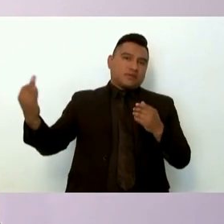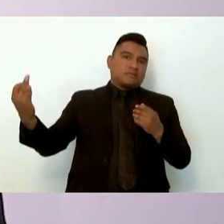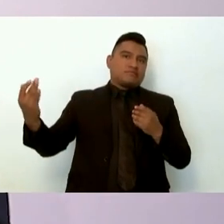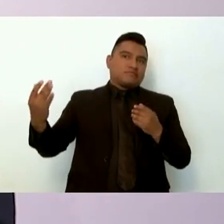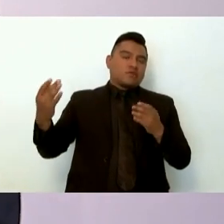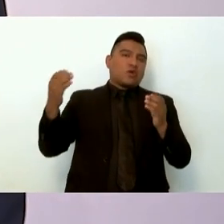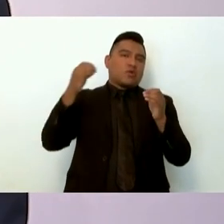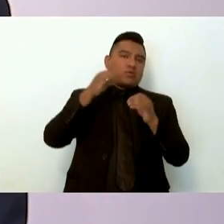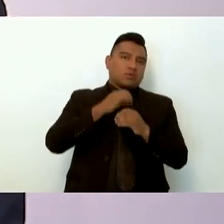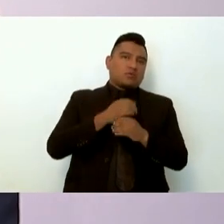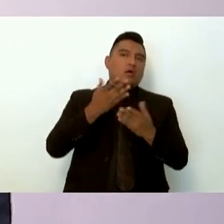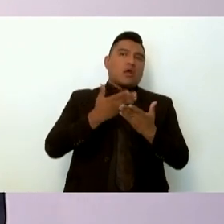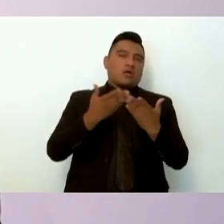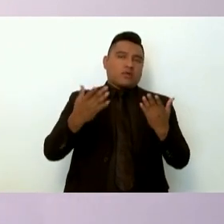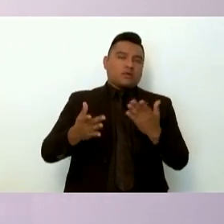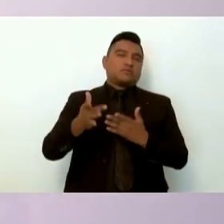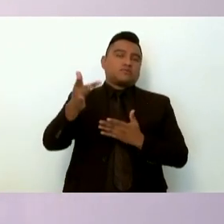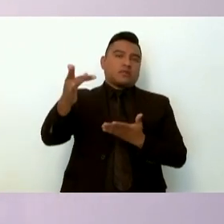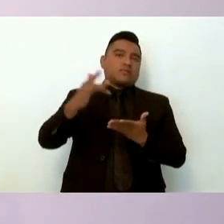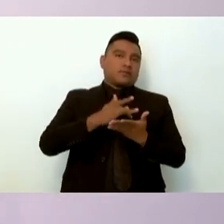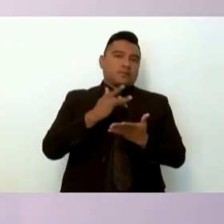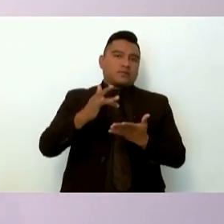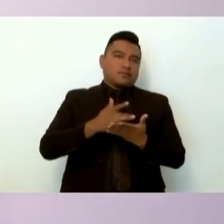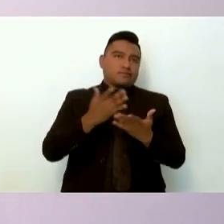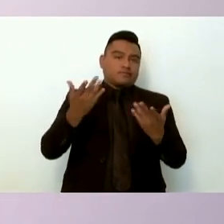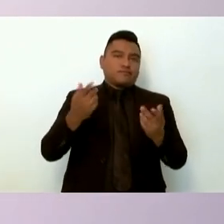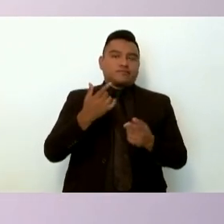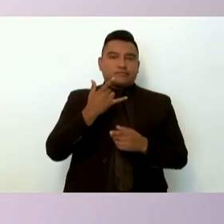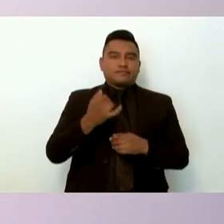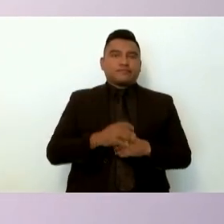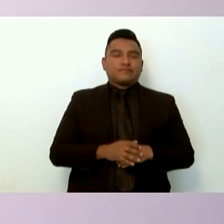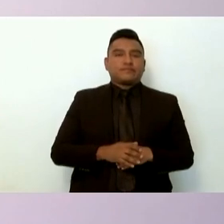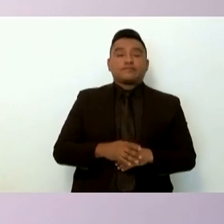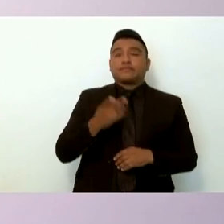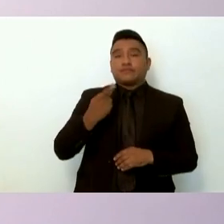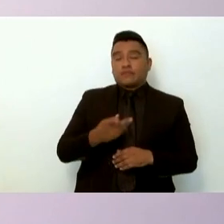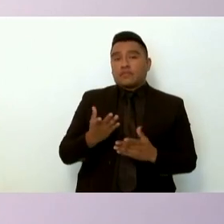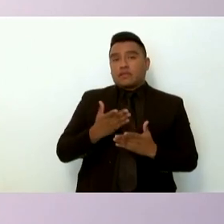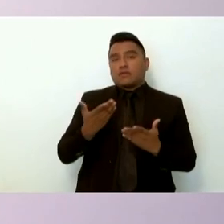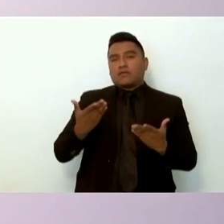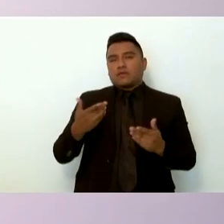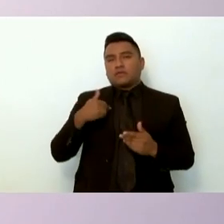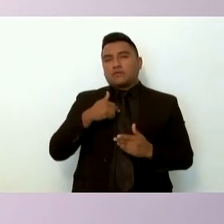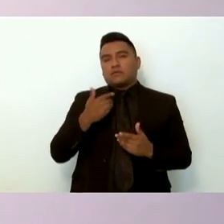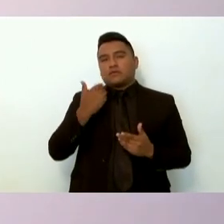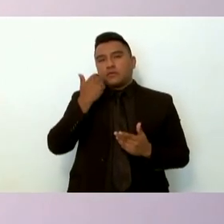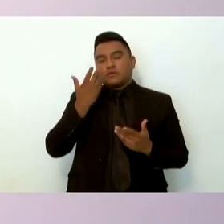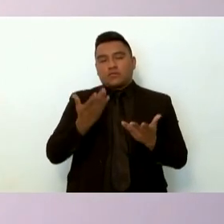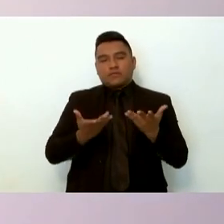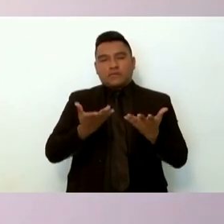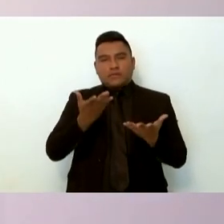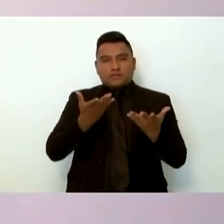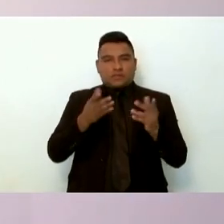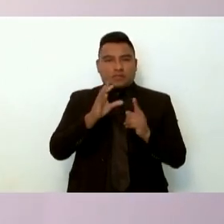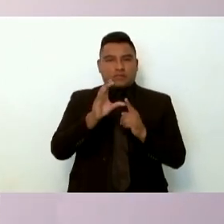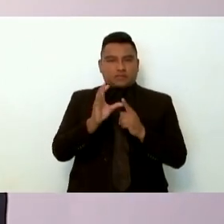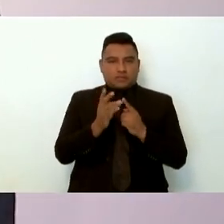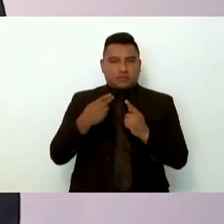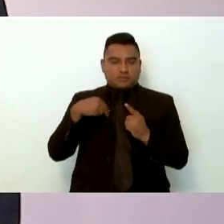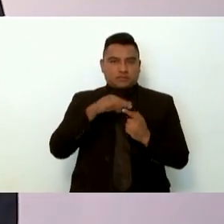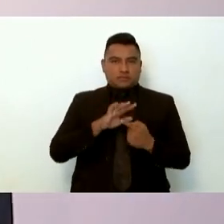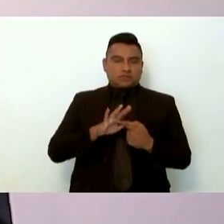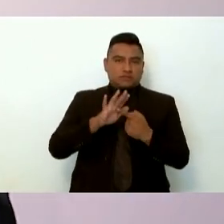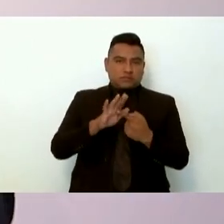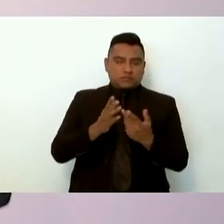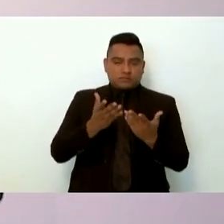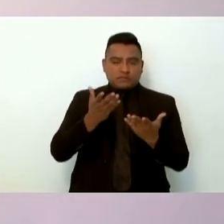hacer esas detenciones y finalmente yo quisiera hacer un balance de esta comisión no